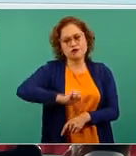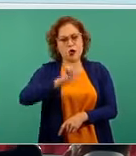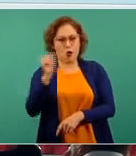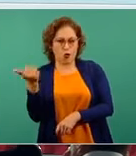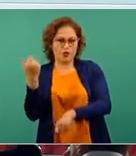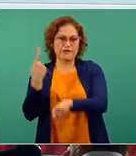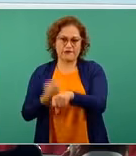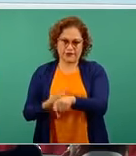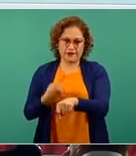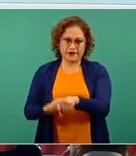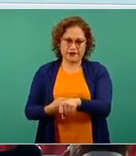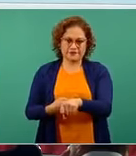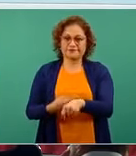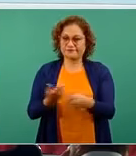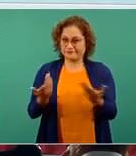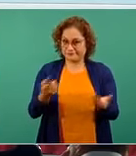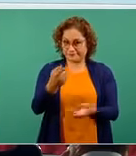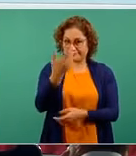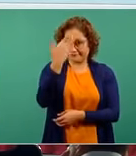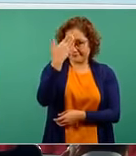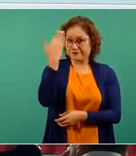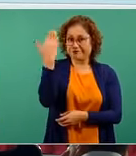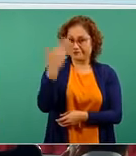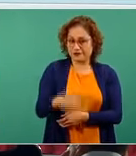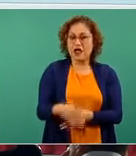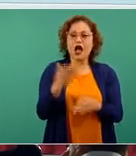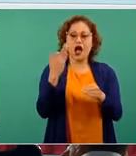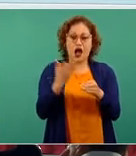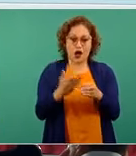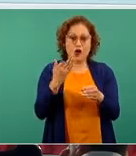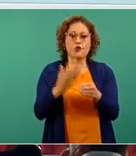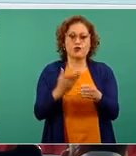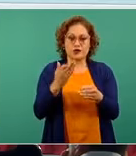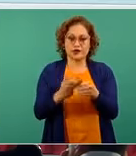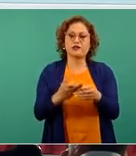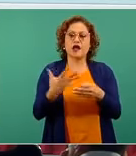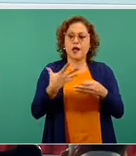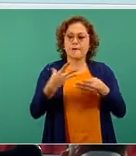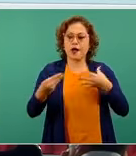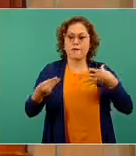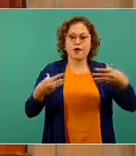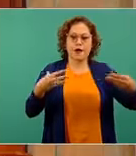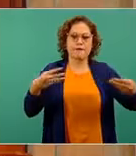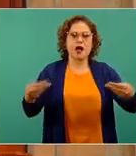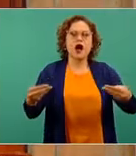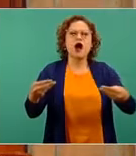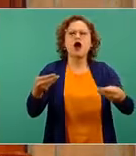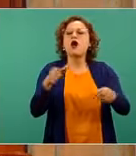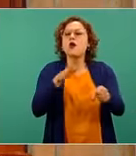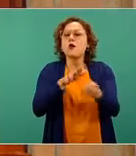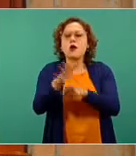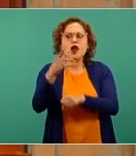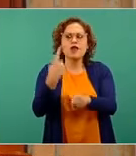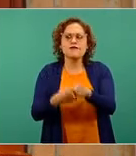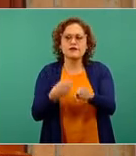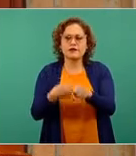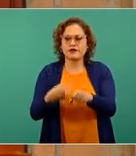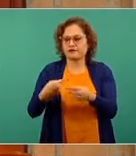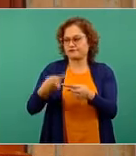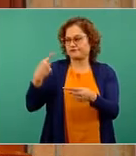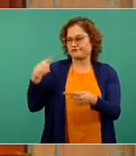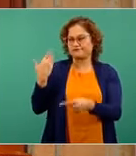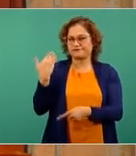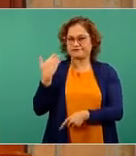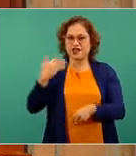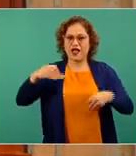virus o por otras causas. Recordemos que todavía estamos obviamente saliendo de la temporada invernal, ya entramos obviamente a una estación